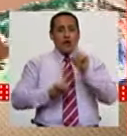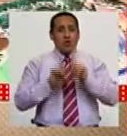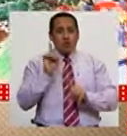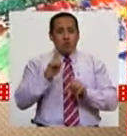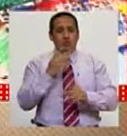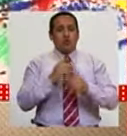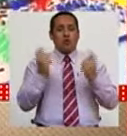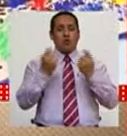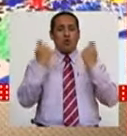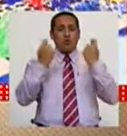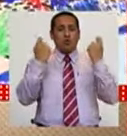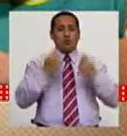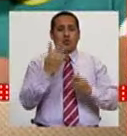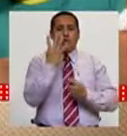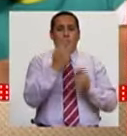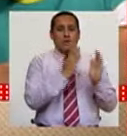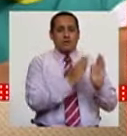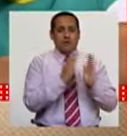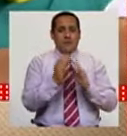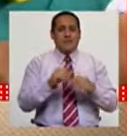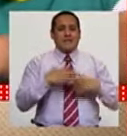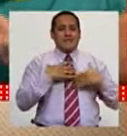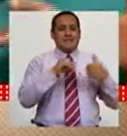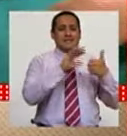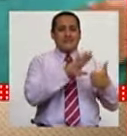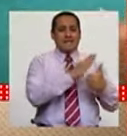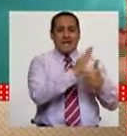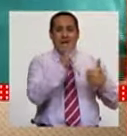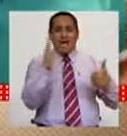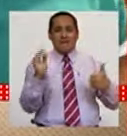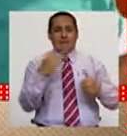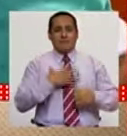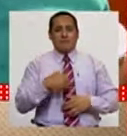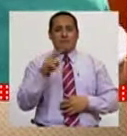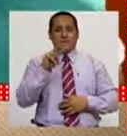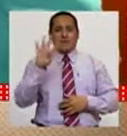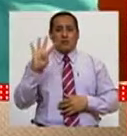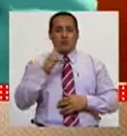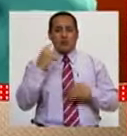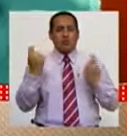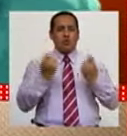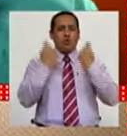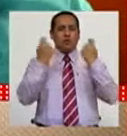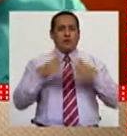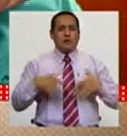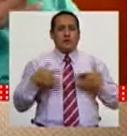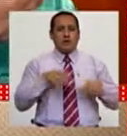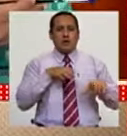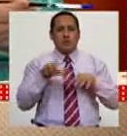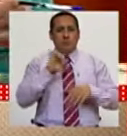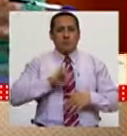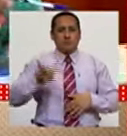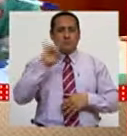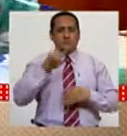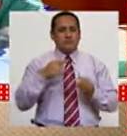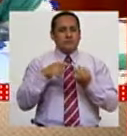nosotros lo dividimos en cuatro categorías que van de 6 años a los 24 años. Es un concurso en el cual pueden utilizar técnicas secas,